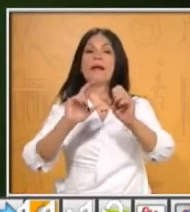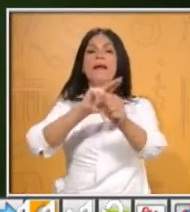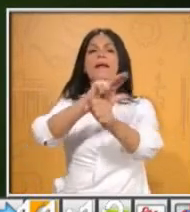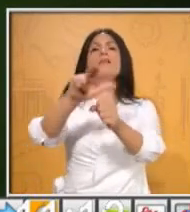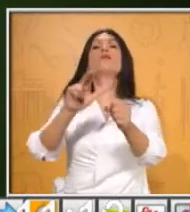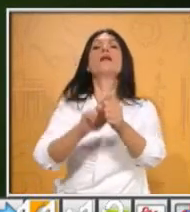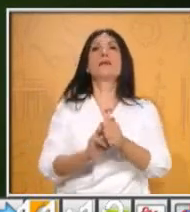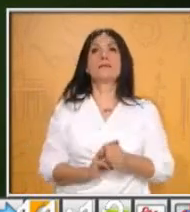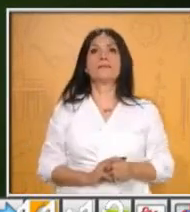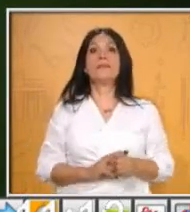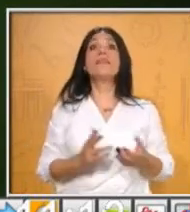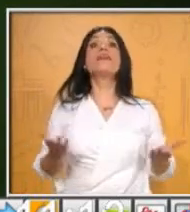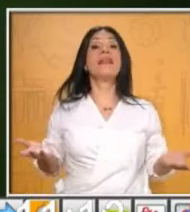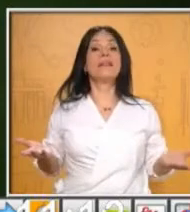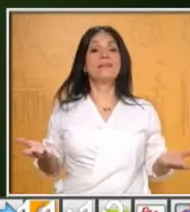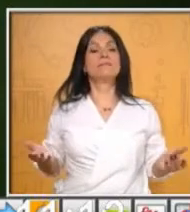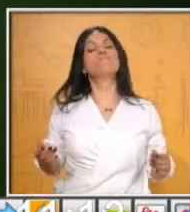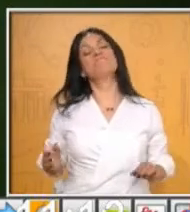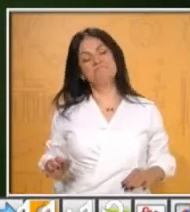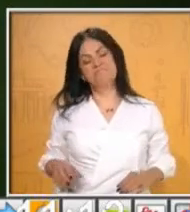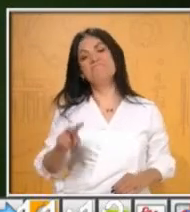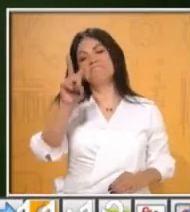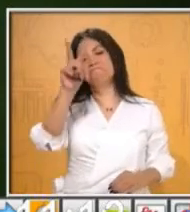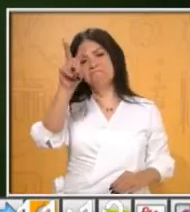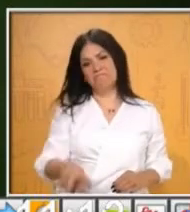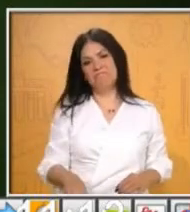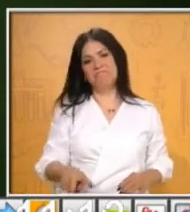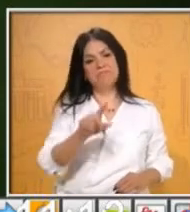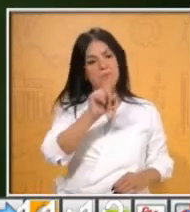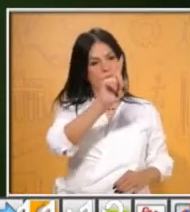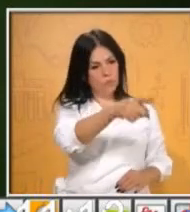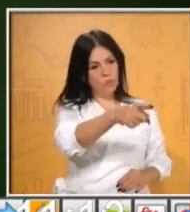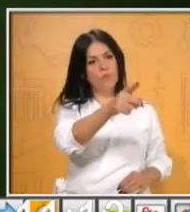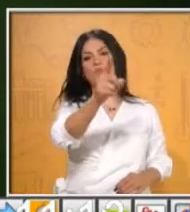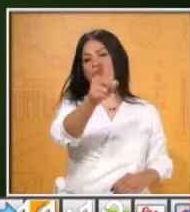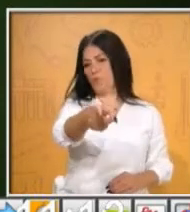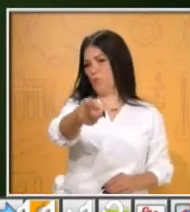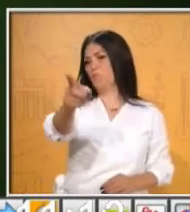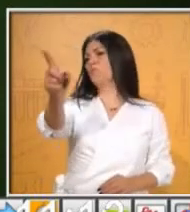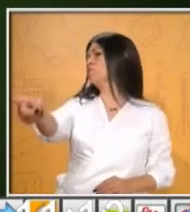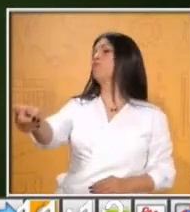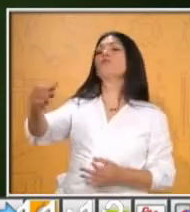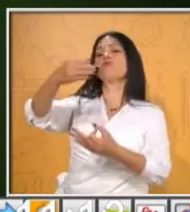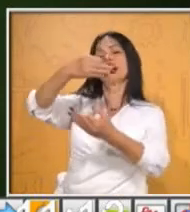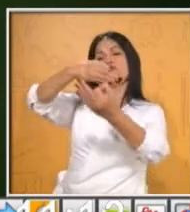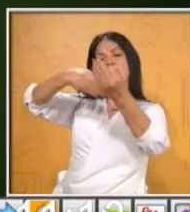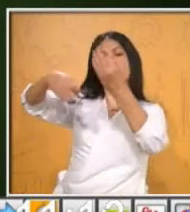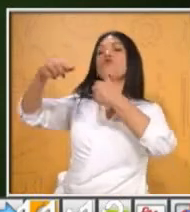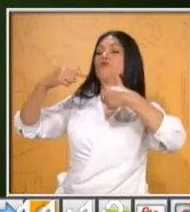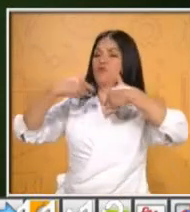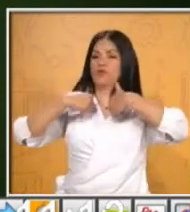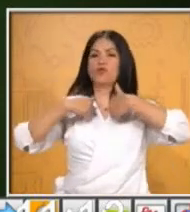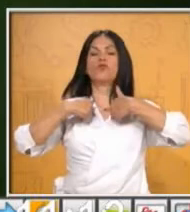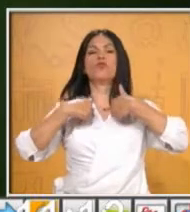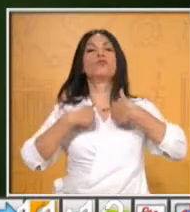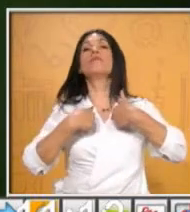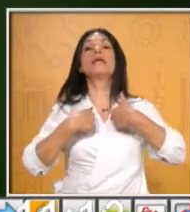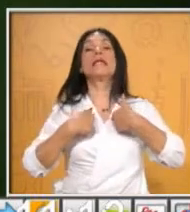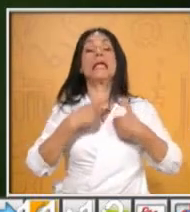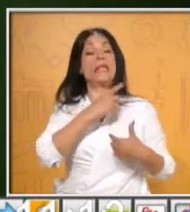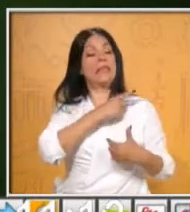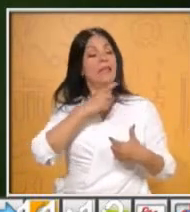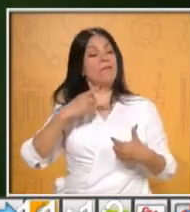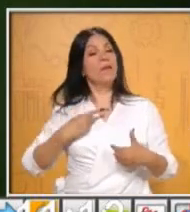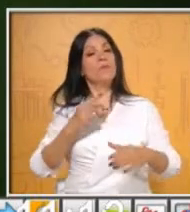Exacto, tú. Tú y cada una de las personas con las que convives somos responsables de cuidar nuestro medio ambiente a través